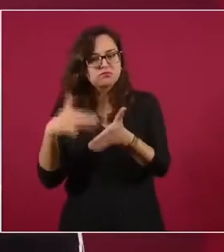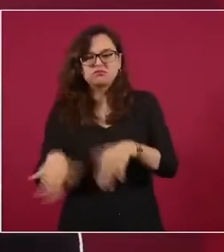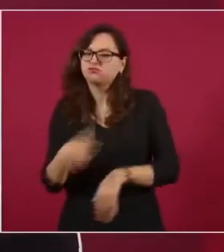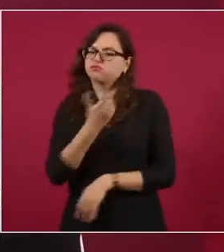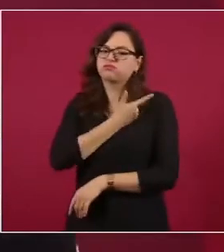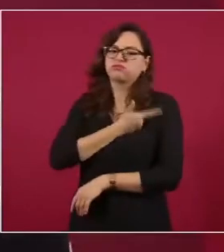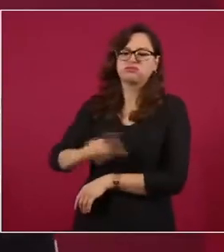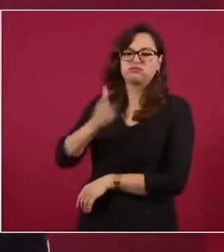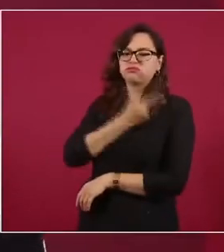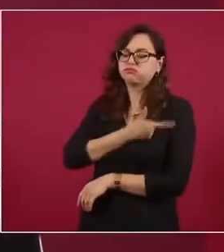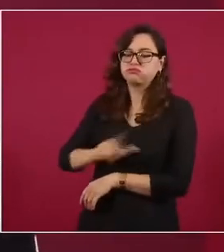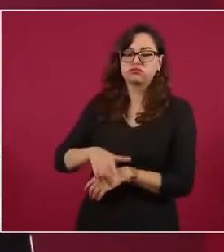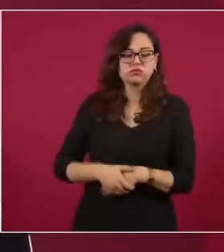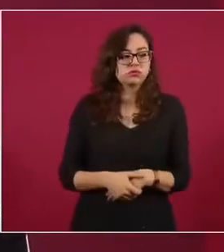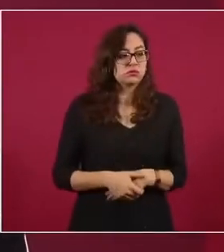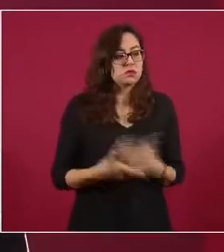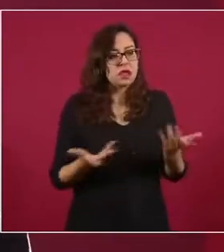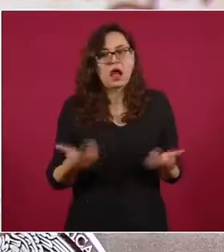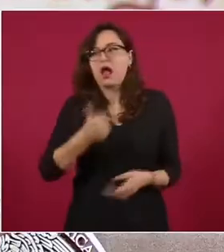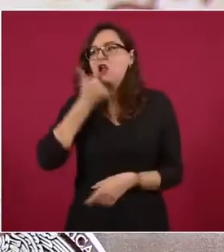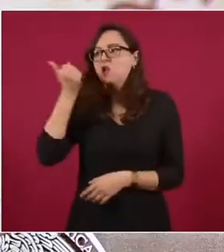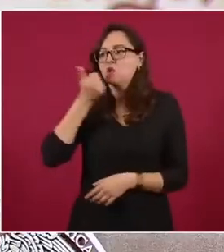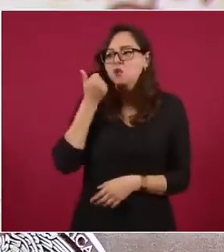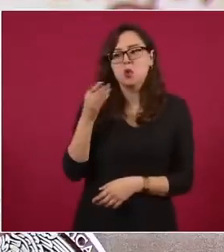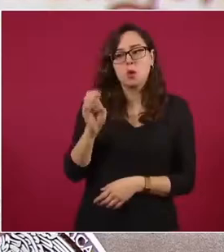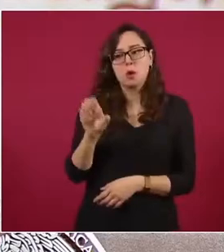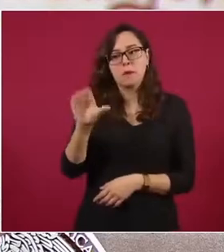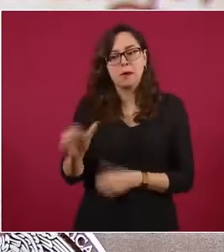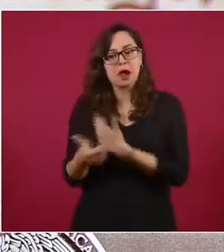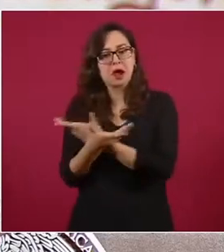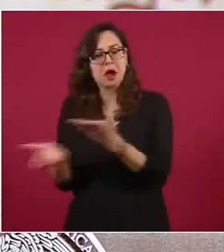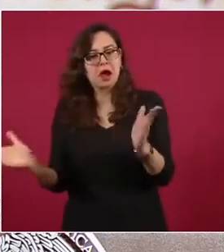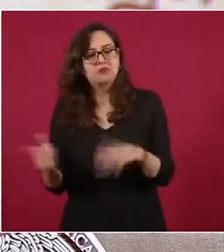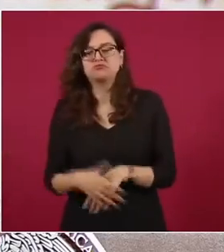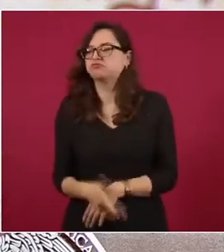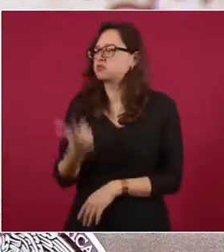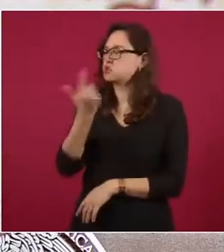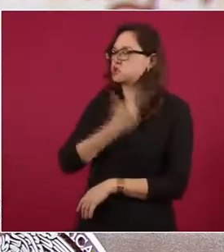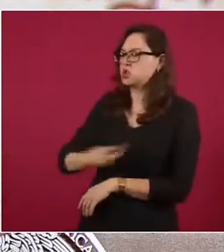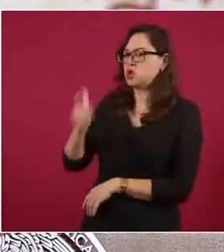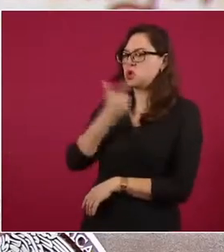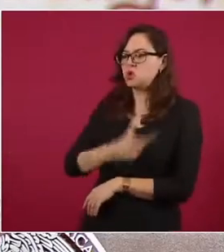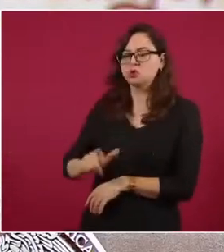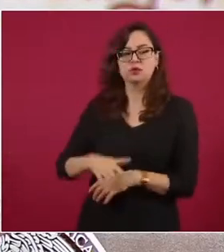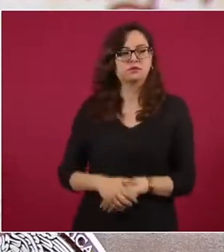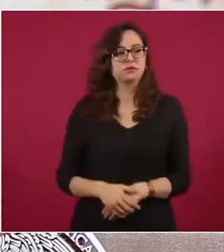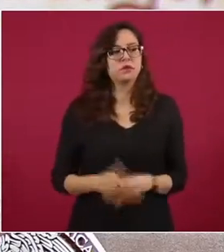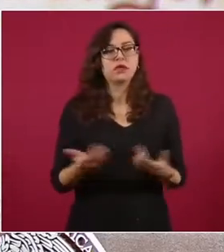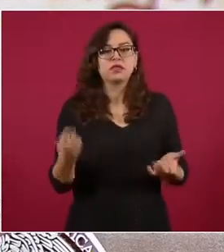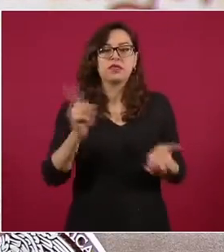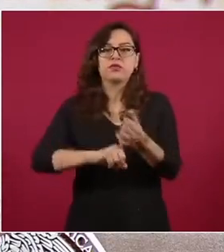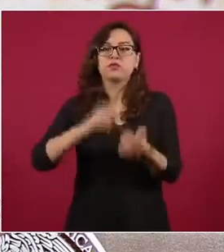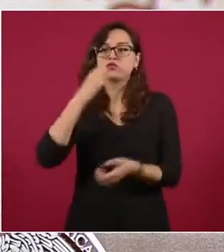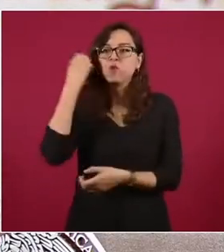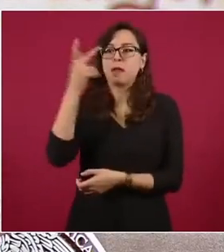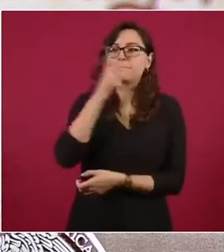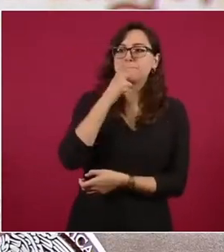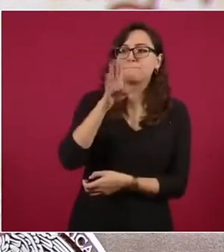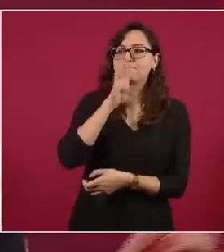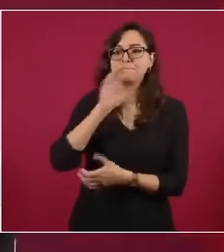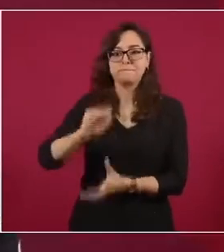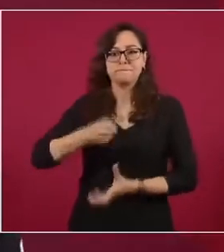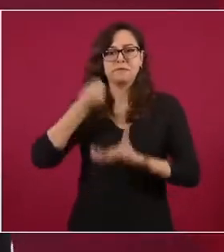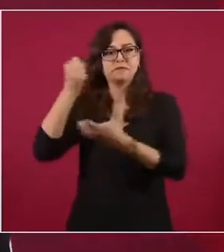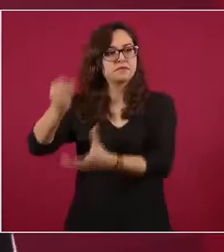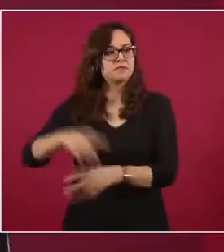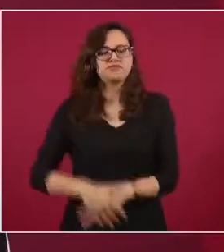estudiantes ni los programas de infraestructura gestionados por padres de familia, como la escuela es nuestra. Mucho menos los